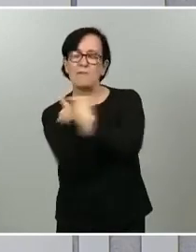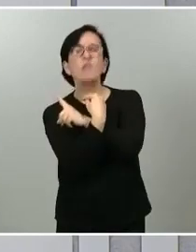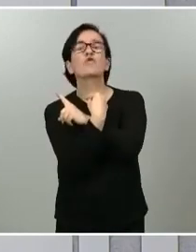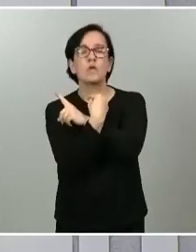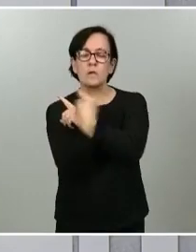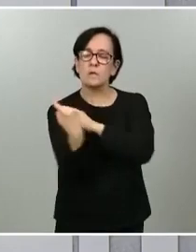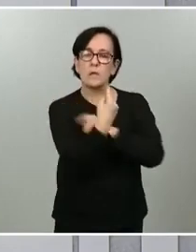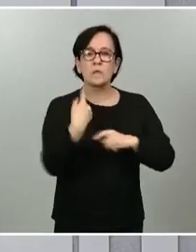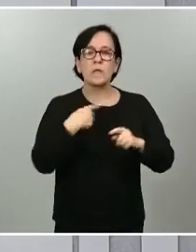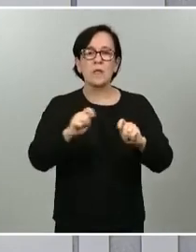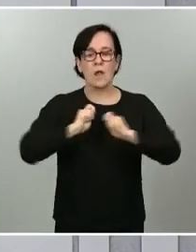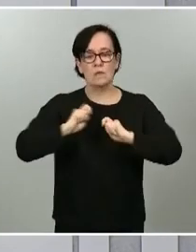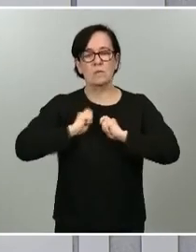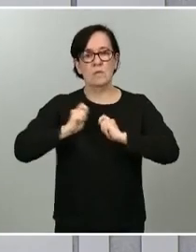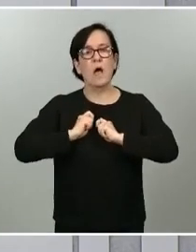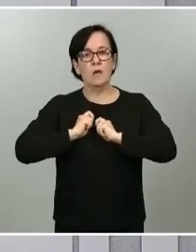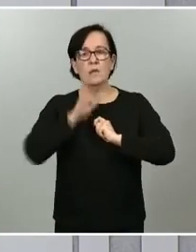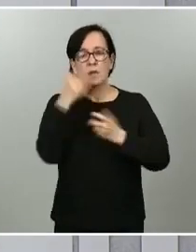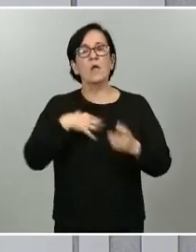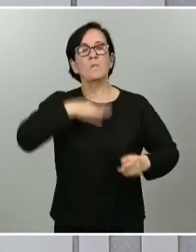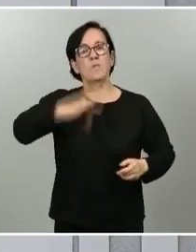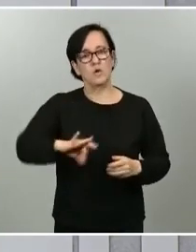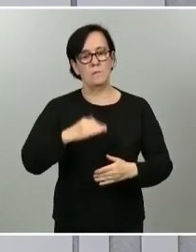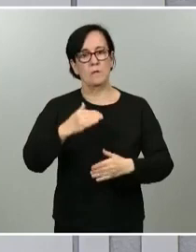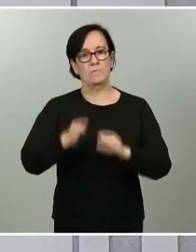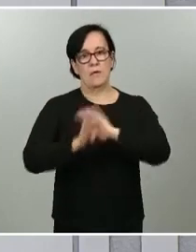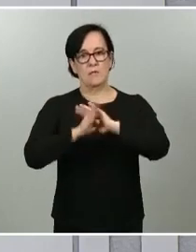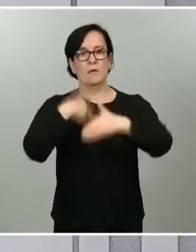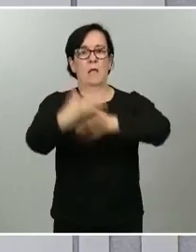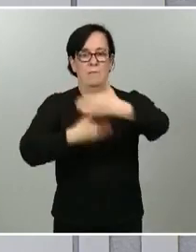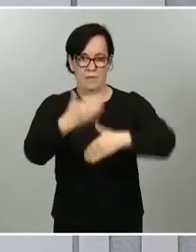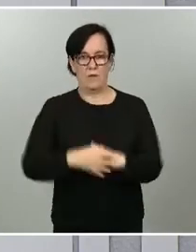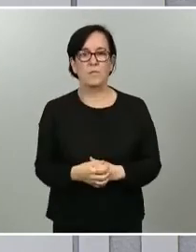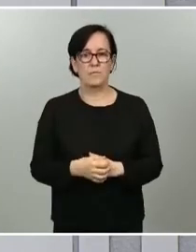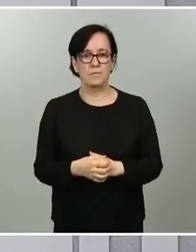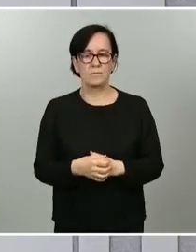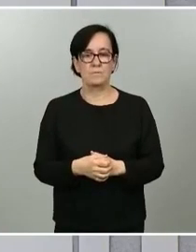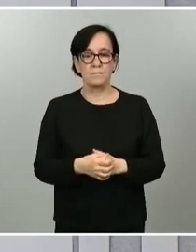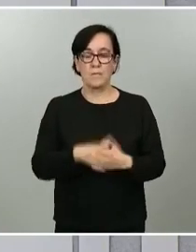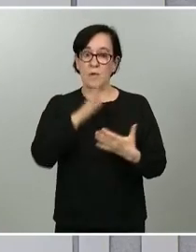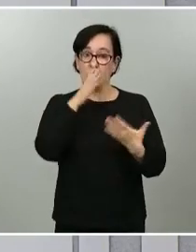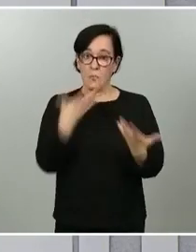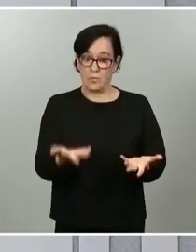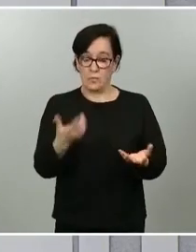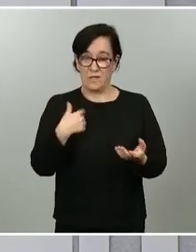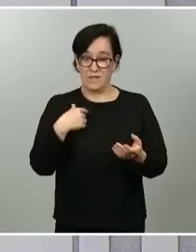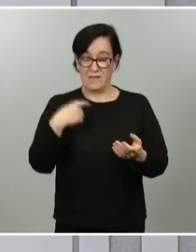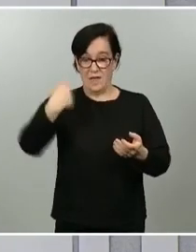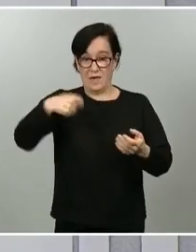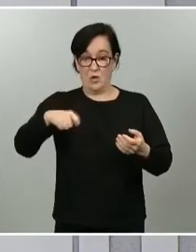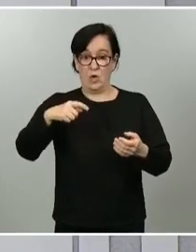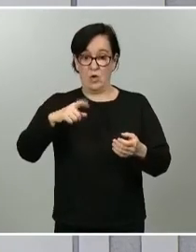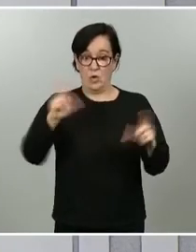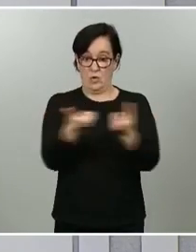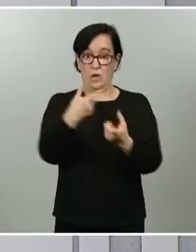nos permiten afirmar que es posible seguir avanzando. Por ello, lo que se ha expresado en la reunión de presidentes en el día de hoy